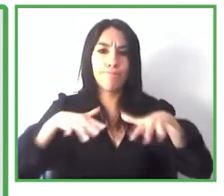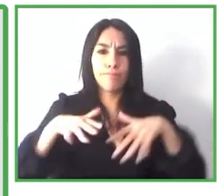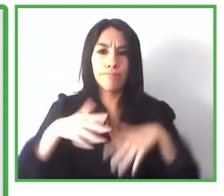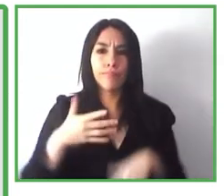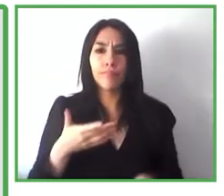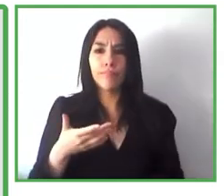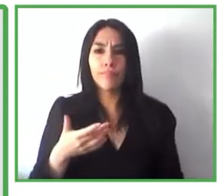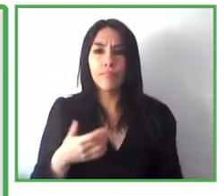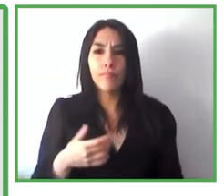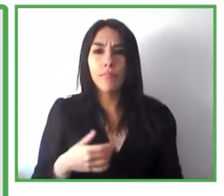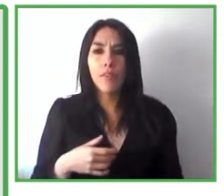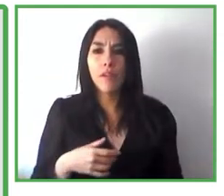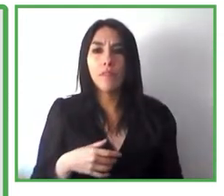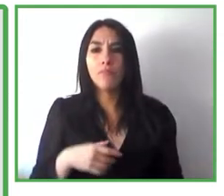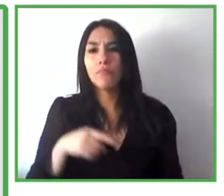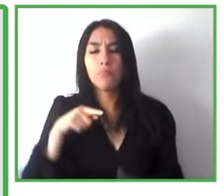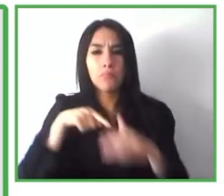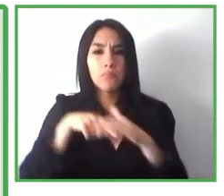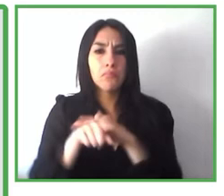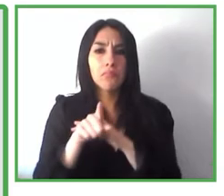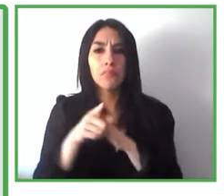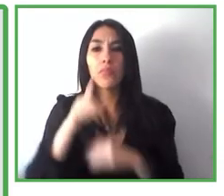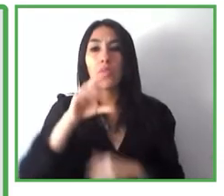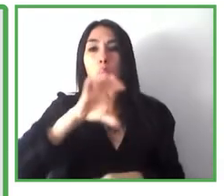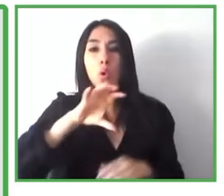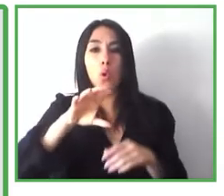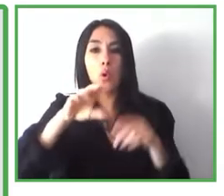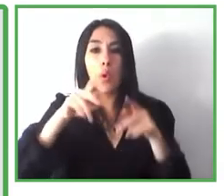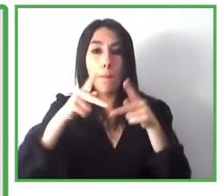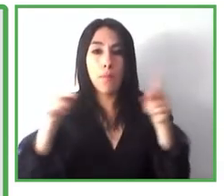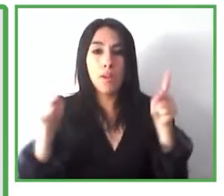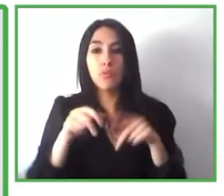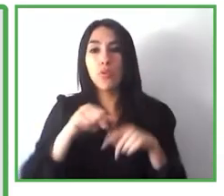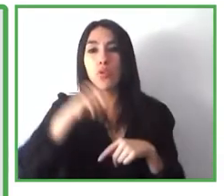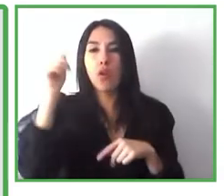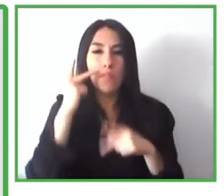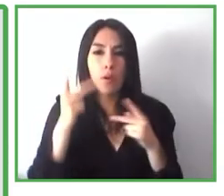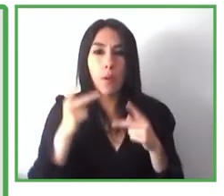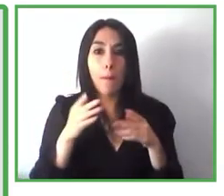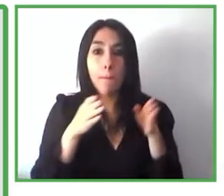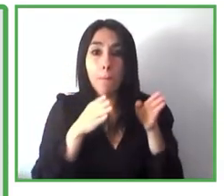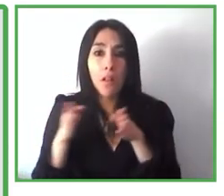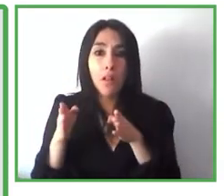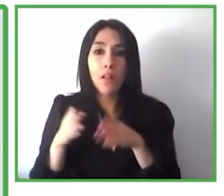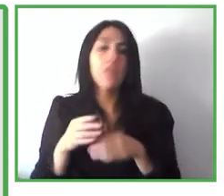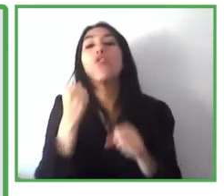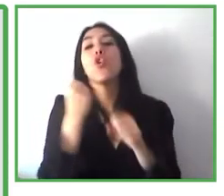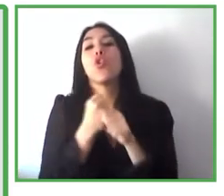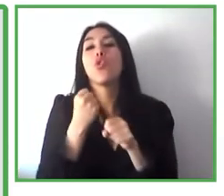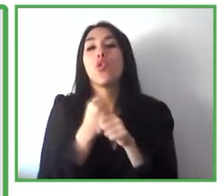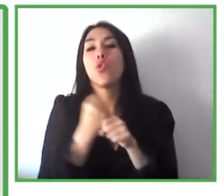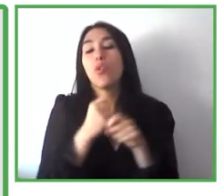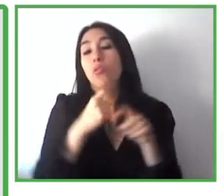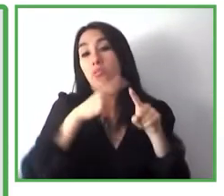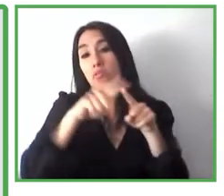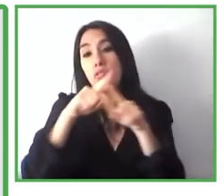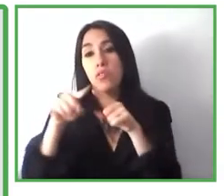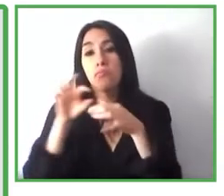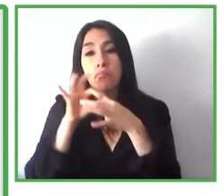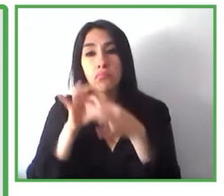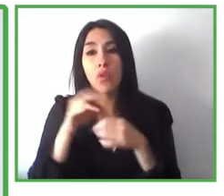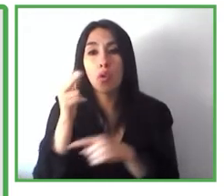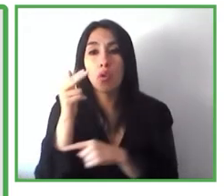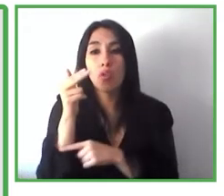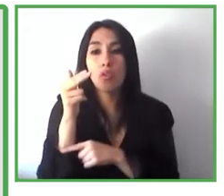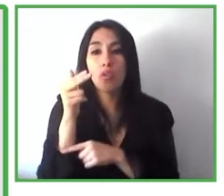segundo lugar hemos tenido en cuenta la operativa diaria de cada cadena hotelera y en tercer lugar como no podía faltar hemos analizado como